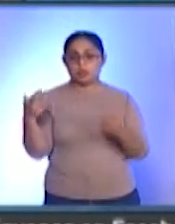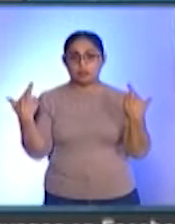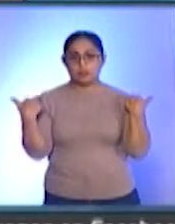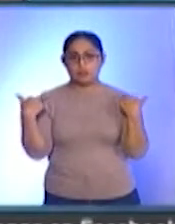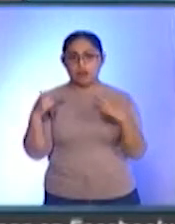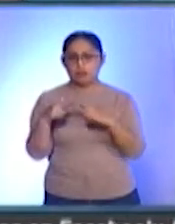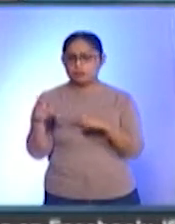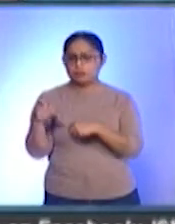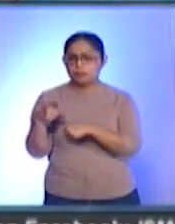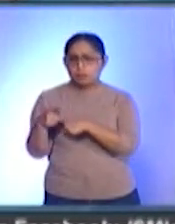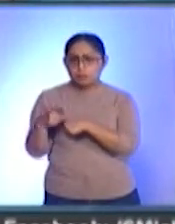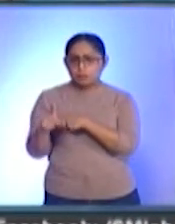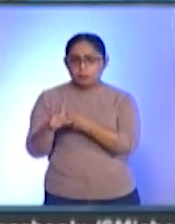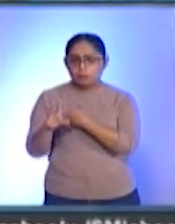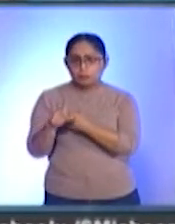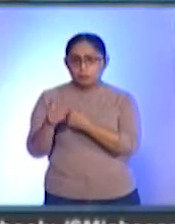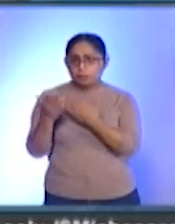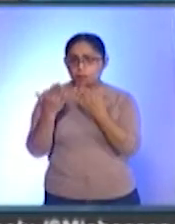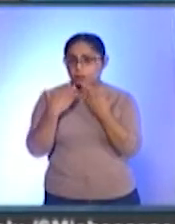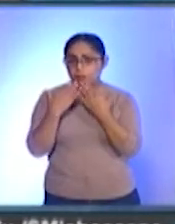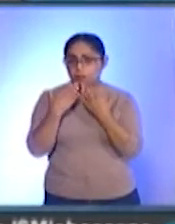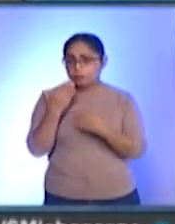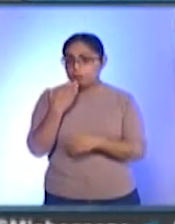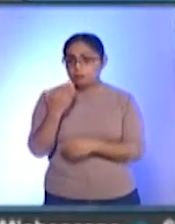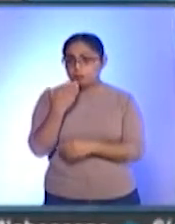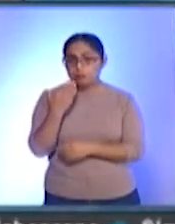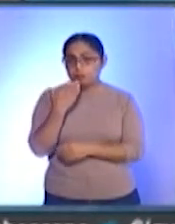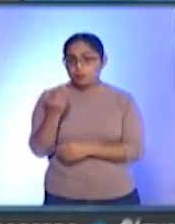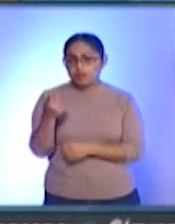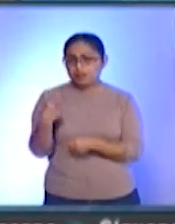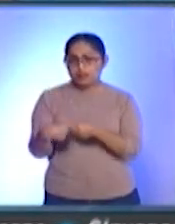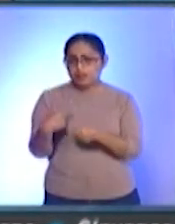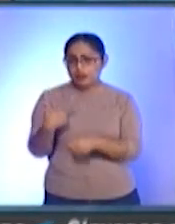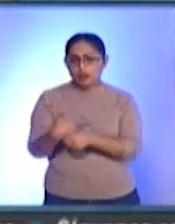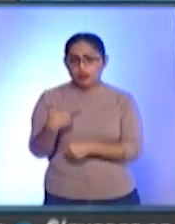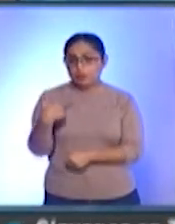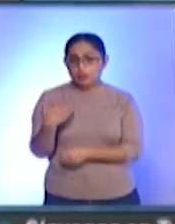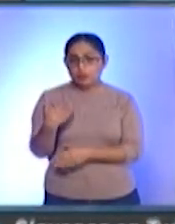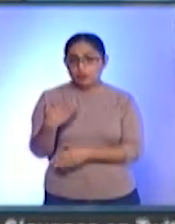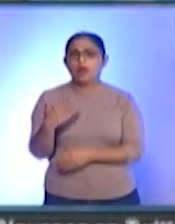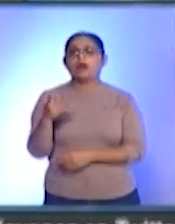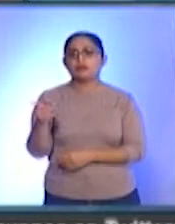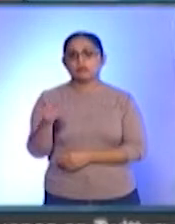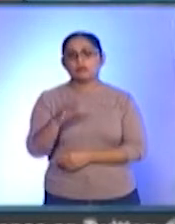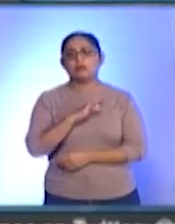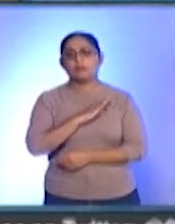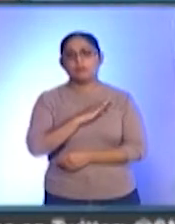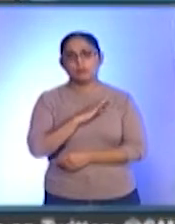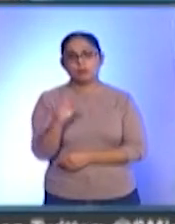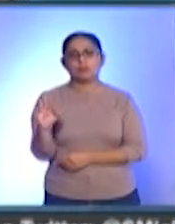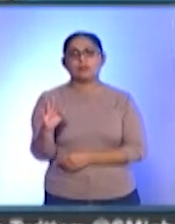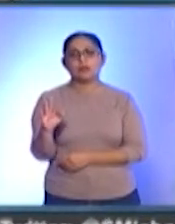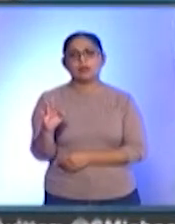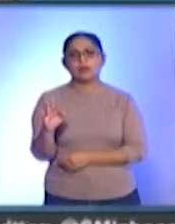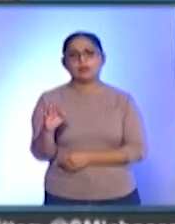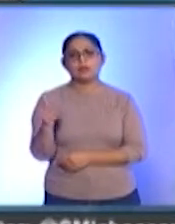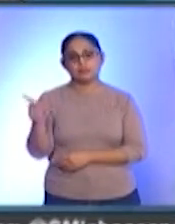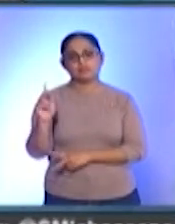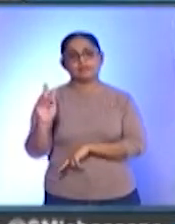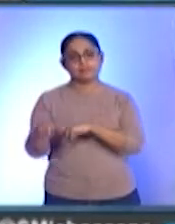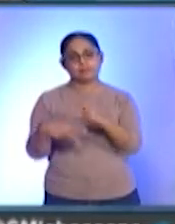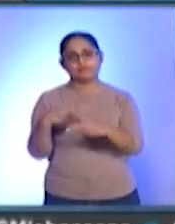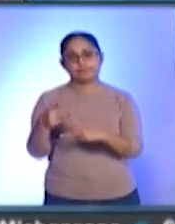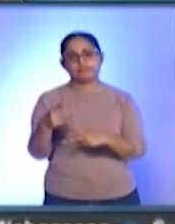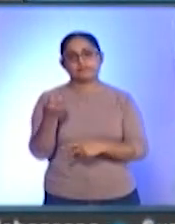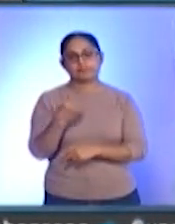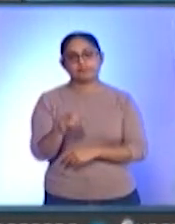de riesgo, con alguna comorbilidad, podrán estar en situación de presentarse